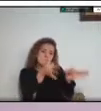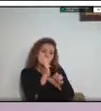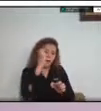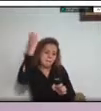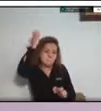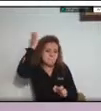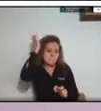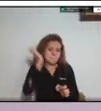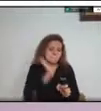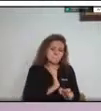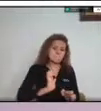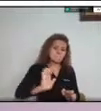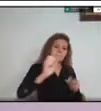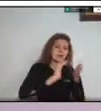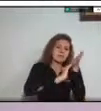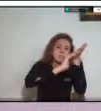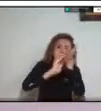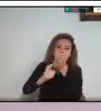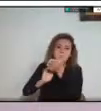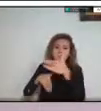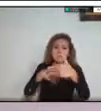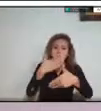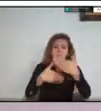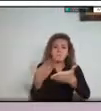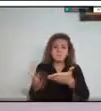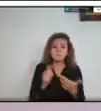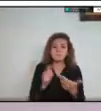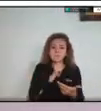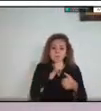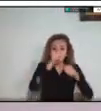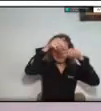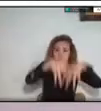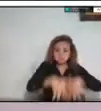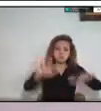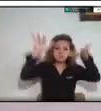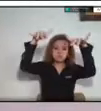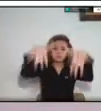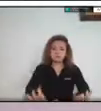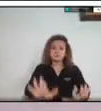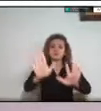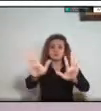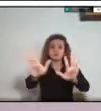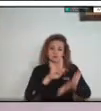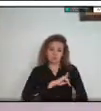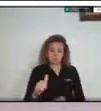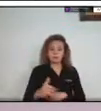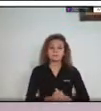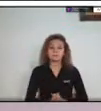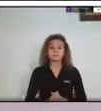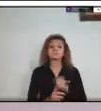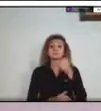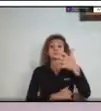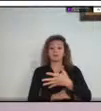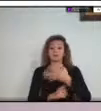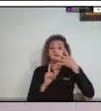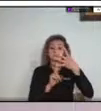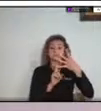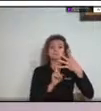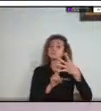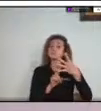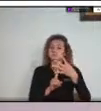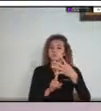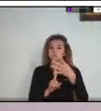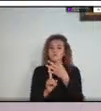Por último, Corporinoquia nos presentó los resultados de una medida de reducción y mitigación basado en procesos